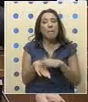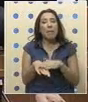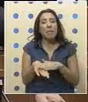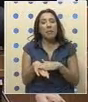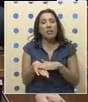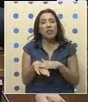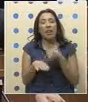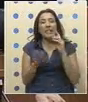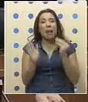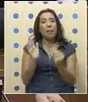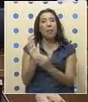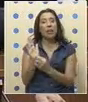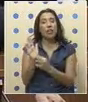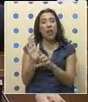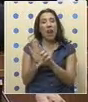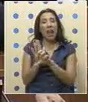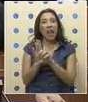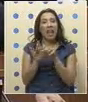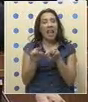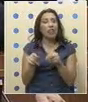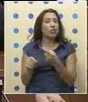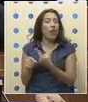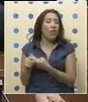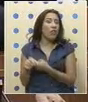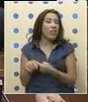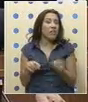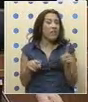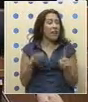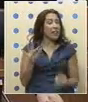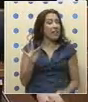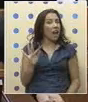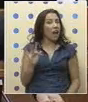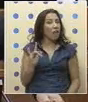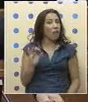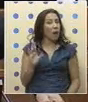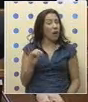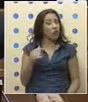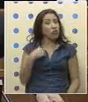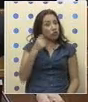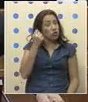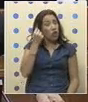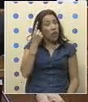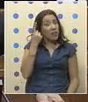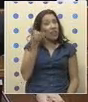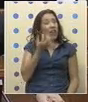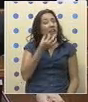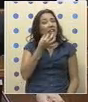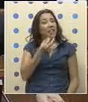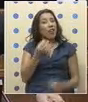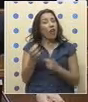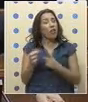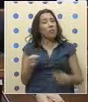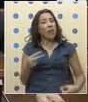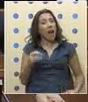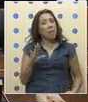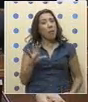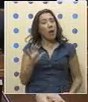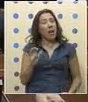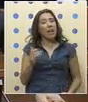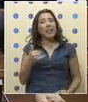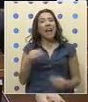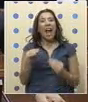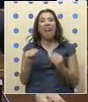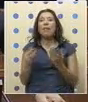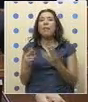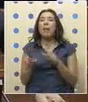consagrado en la ley. Es una cosa distinta al fuero. Por eso yo entendí, de lo que señalaba el diputado Barbóes, de lo que estábamos hablando,